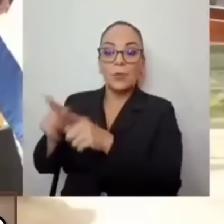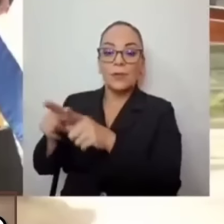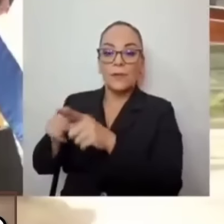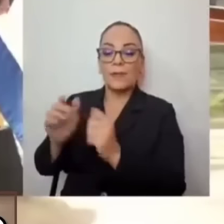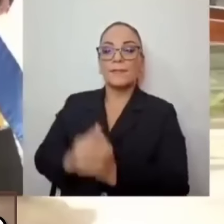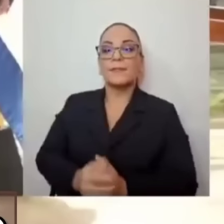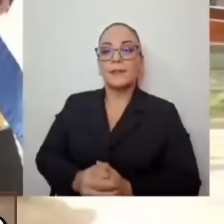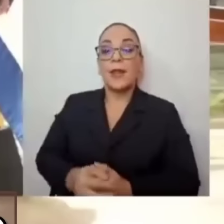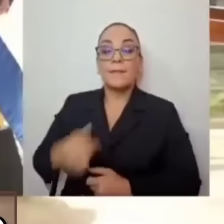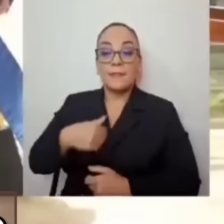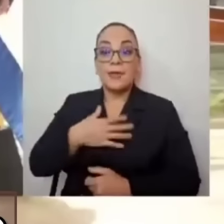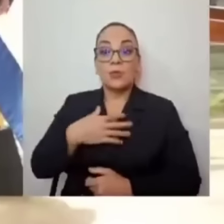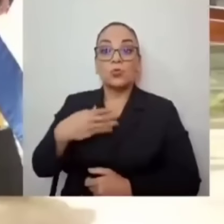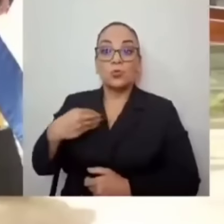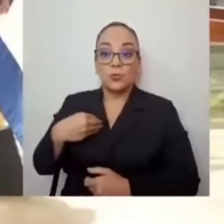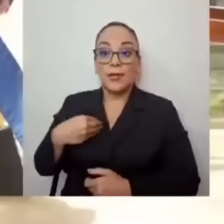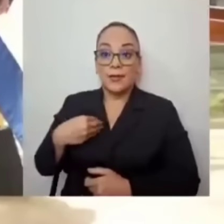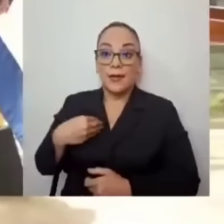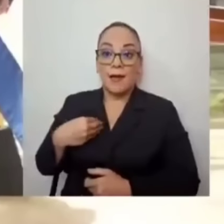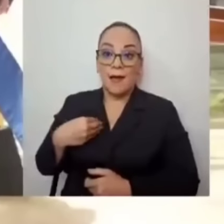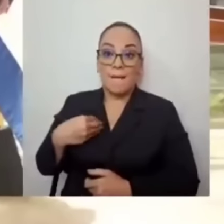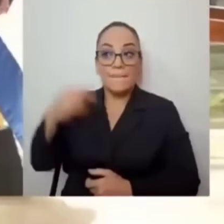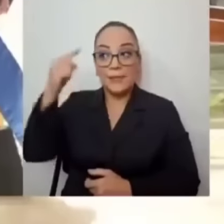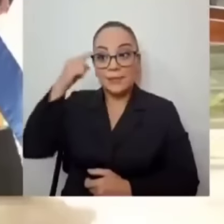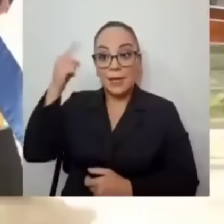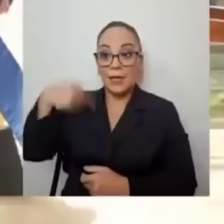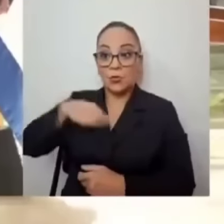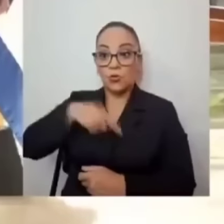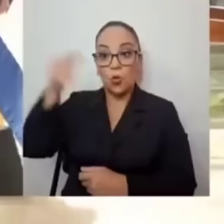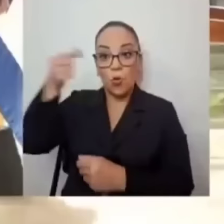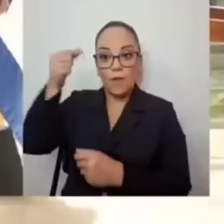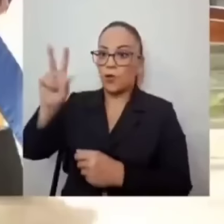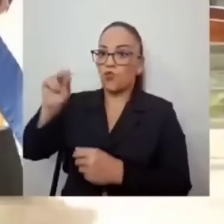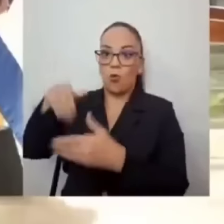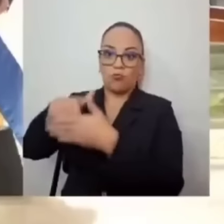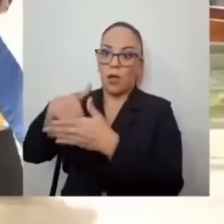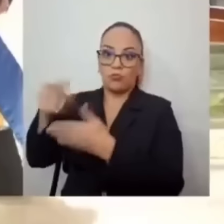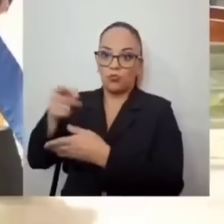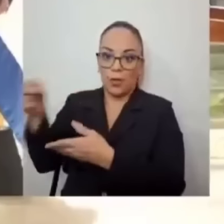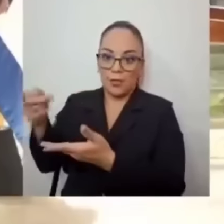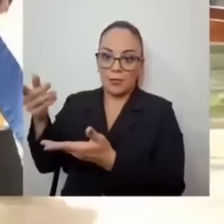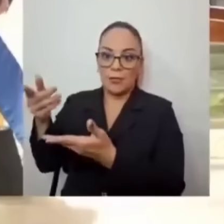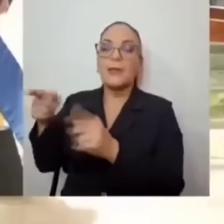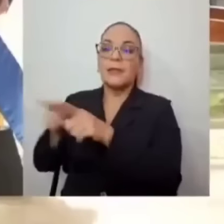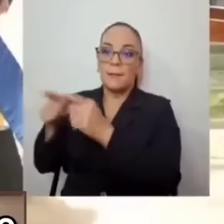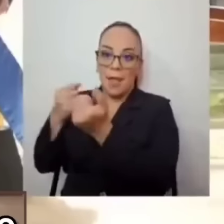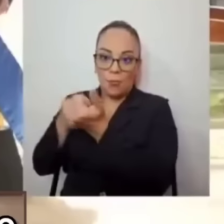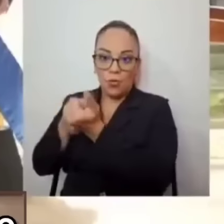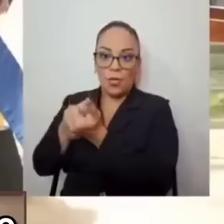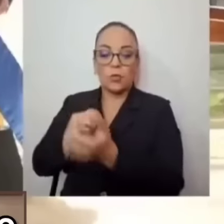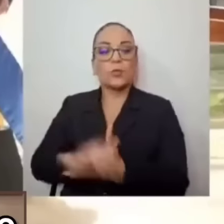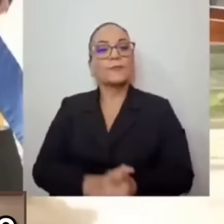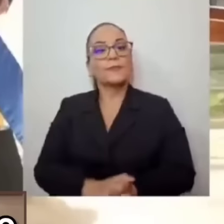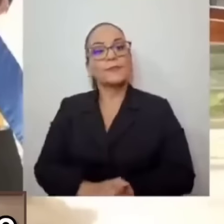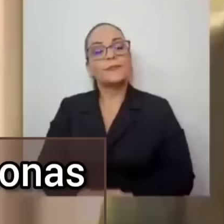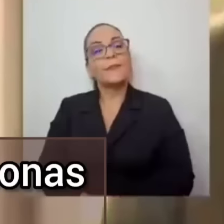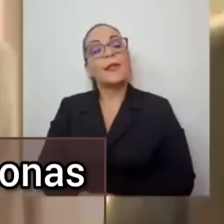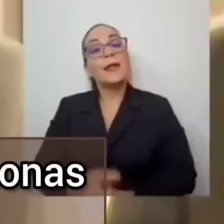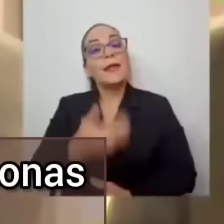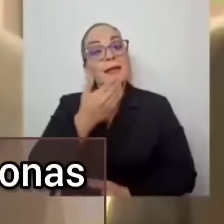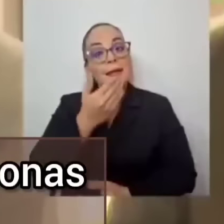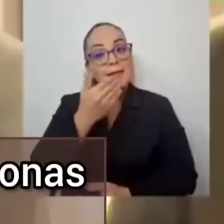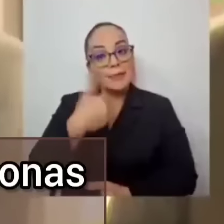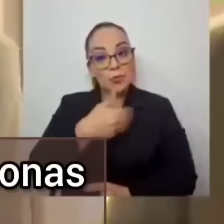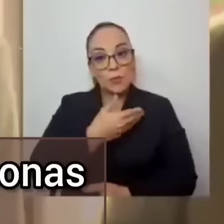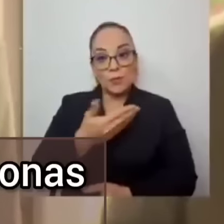sólo se les quita el camino, sino que estamos apoyando. Pero adelante, don Rubén. Muchas gracias, señor presidente, y muy